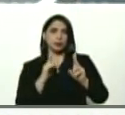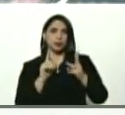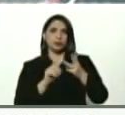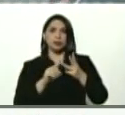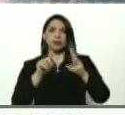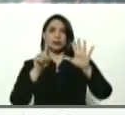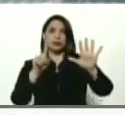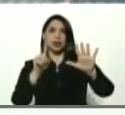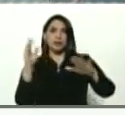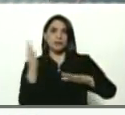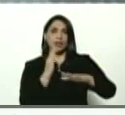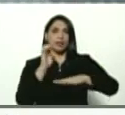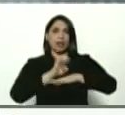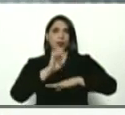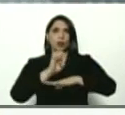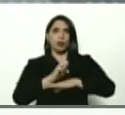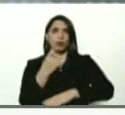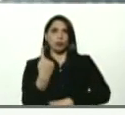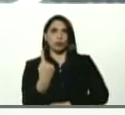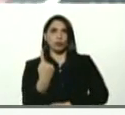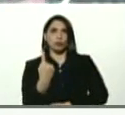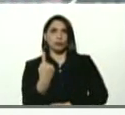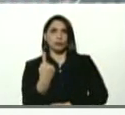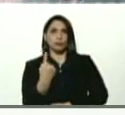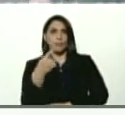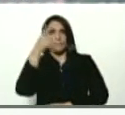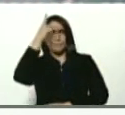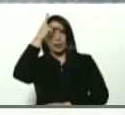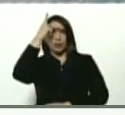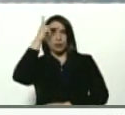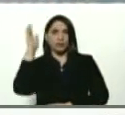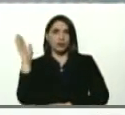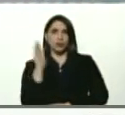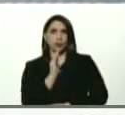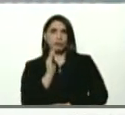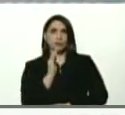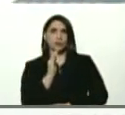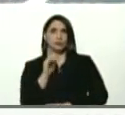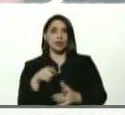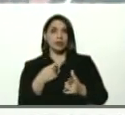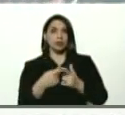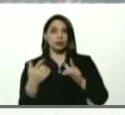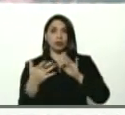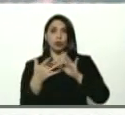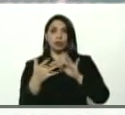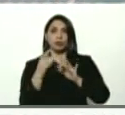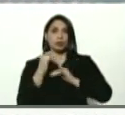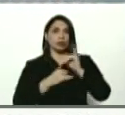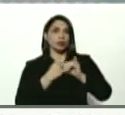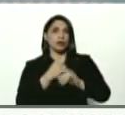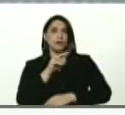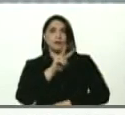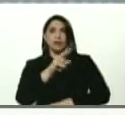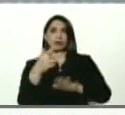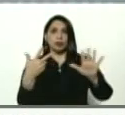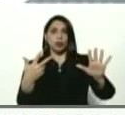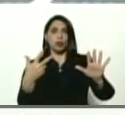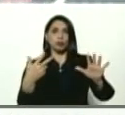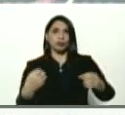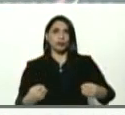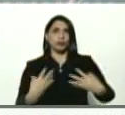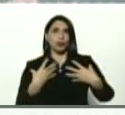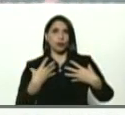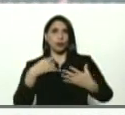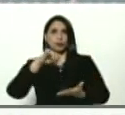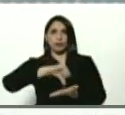de Ecuador. Y un caso de Perú. Y, bueno, de contacto internacional, son 28 casos del foco